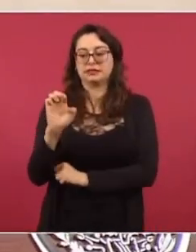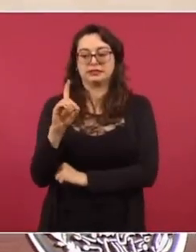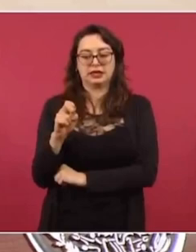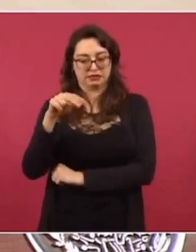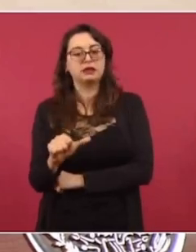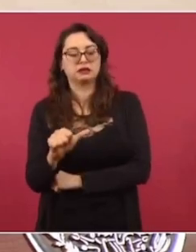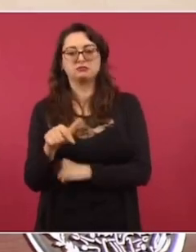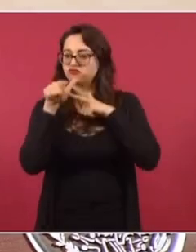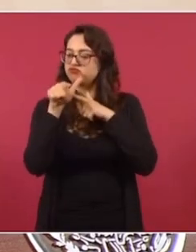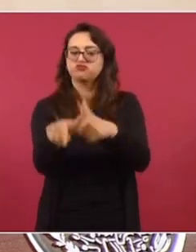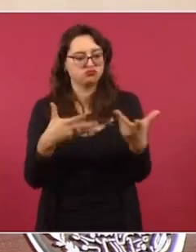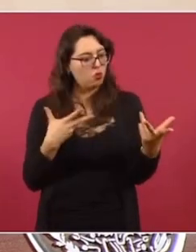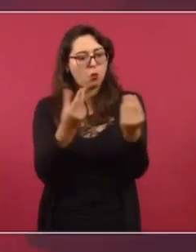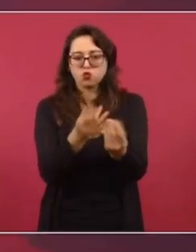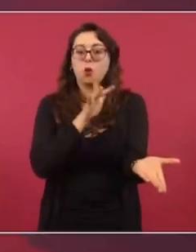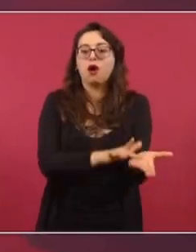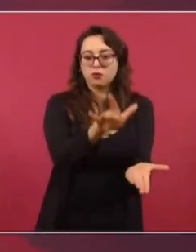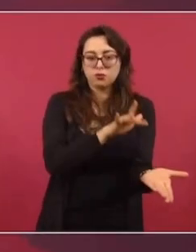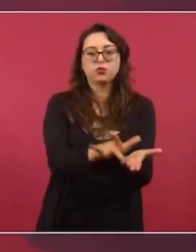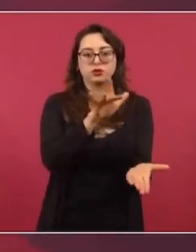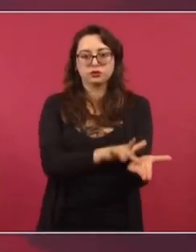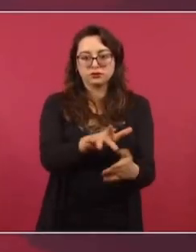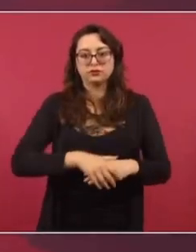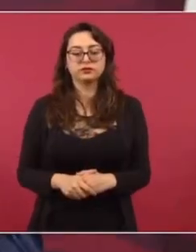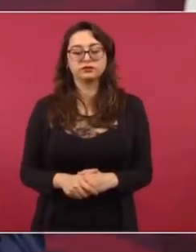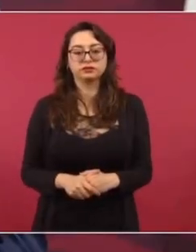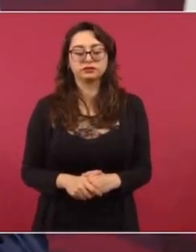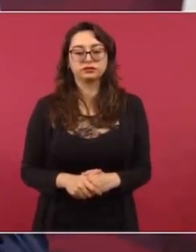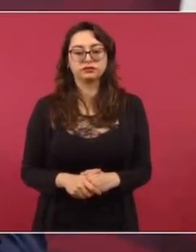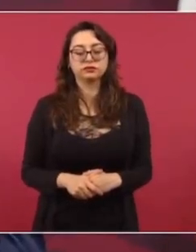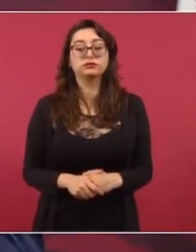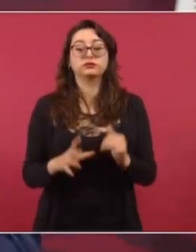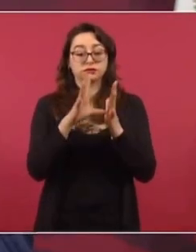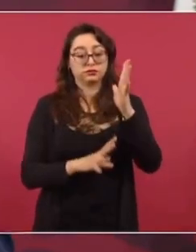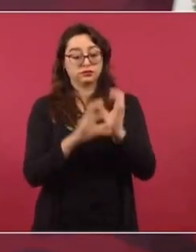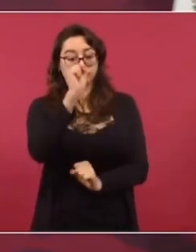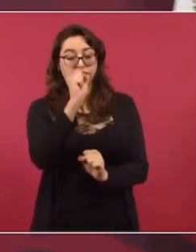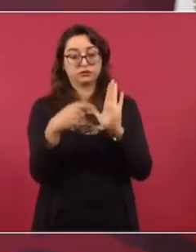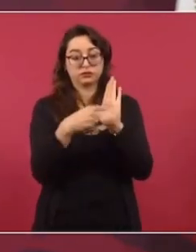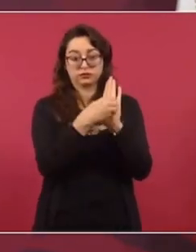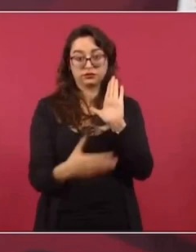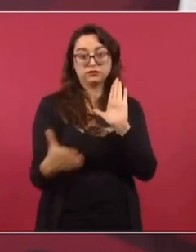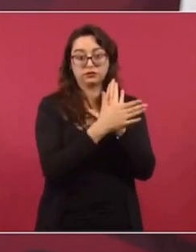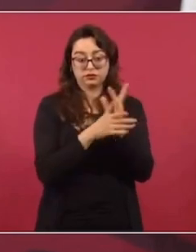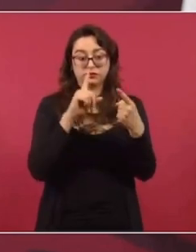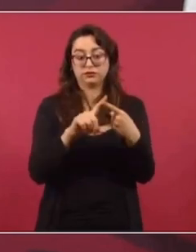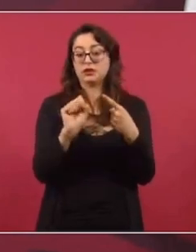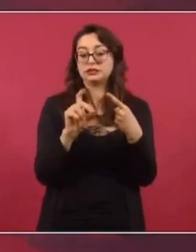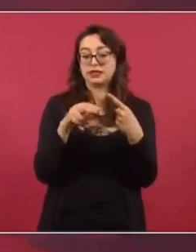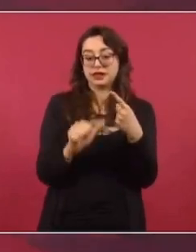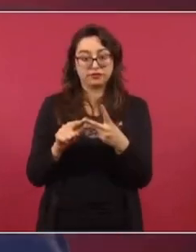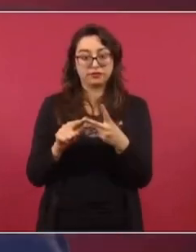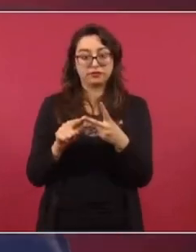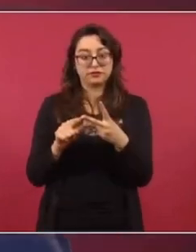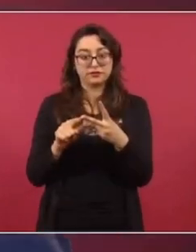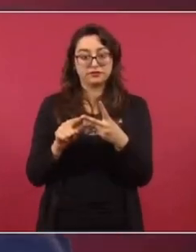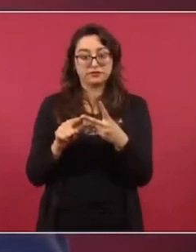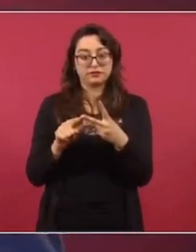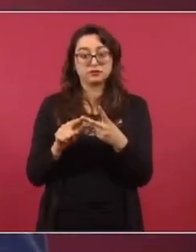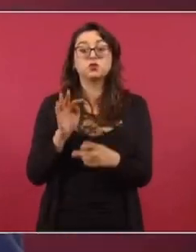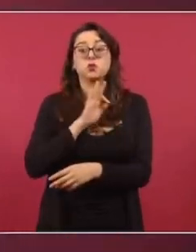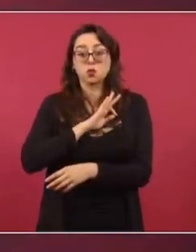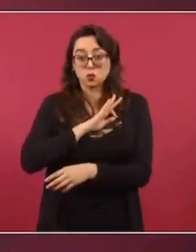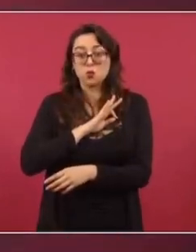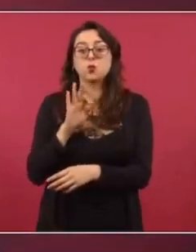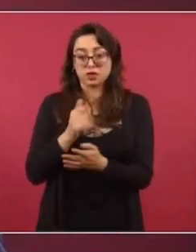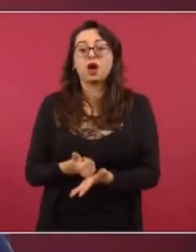Secretaría de la Defensa Nacional. En la Constitución se establece que tanto la Secretaría de la Defensa como la Secretaría de Marina pueden ayudar